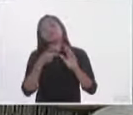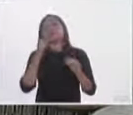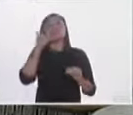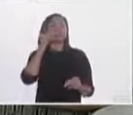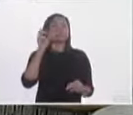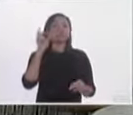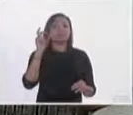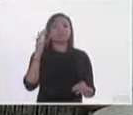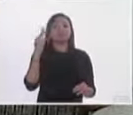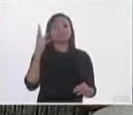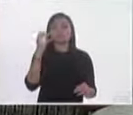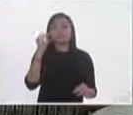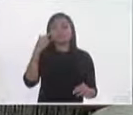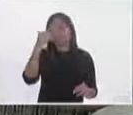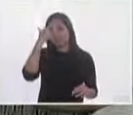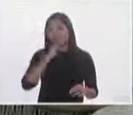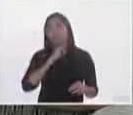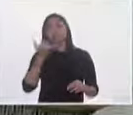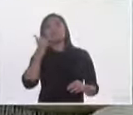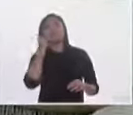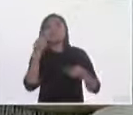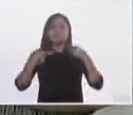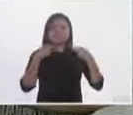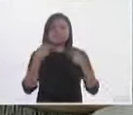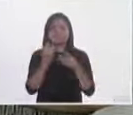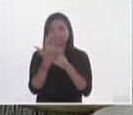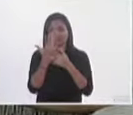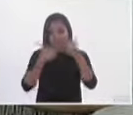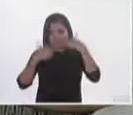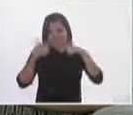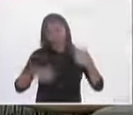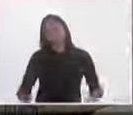-5307 para ponernos en contacto y volvemos.